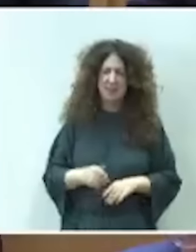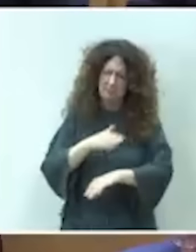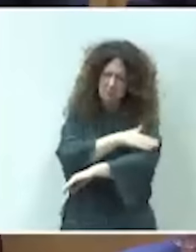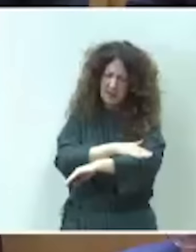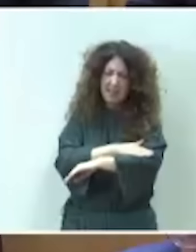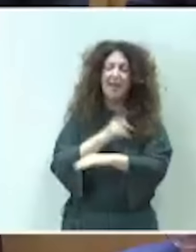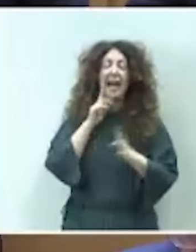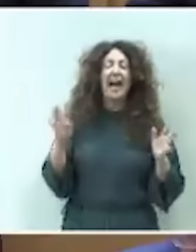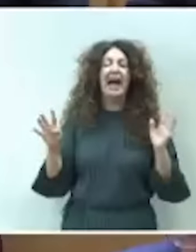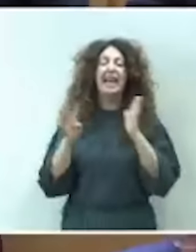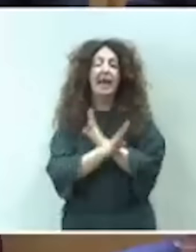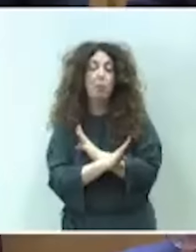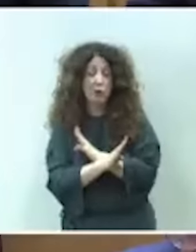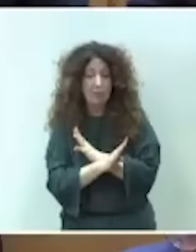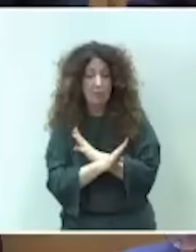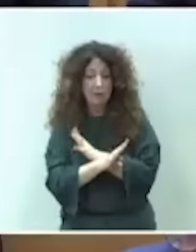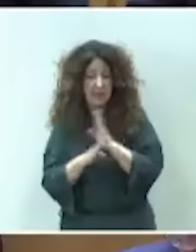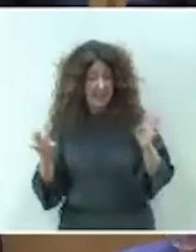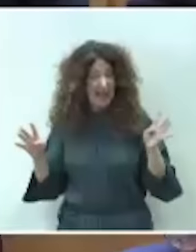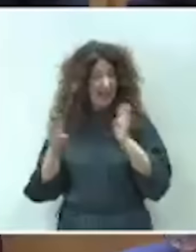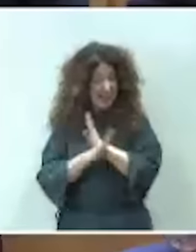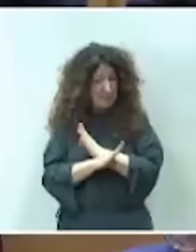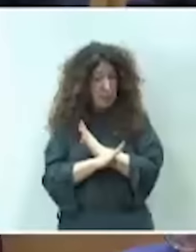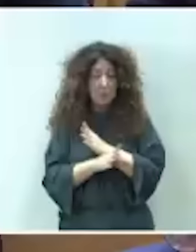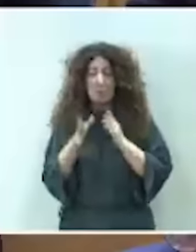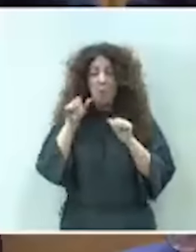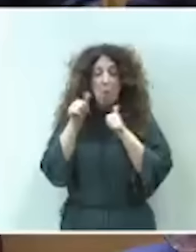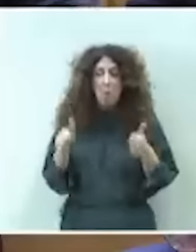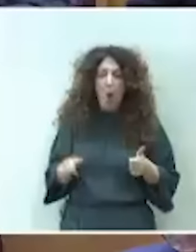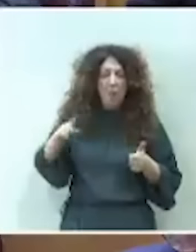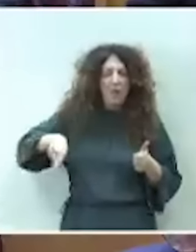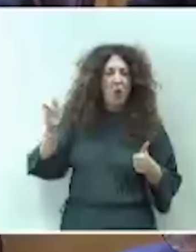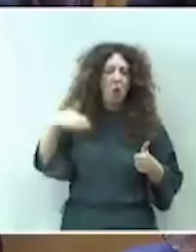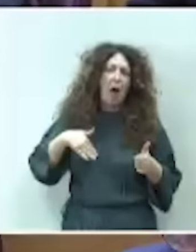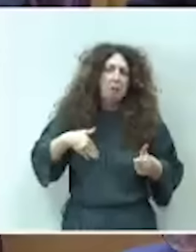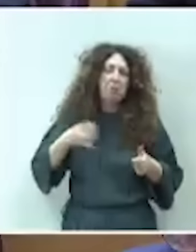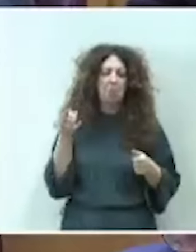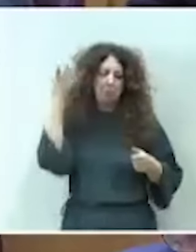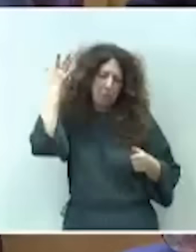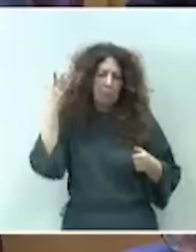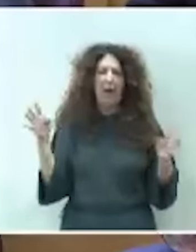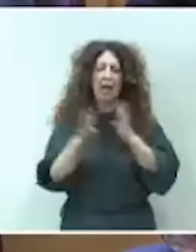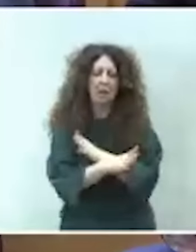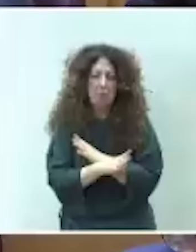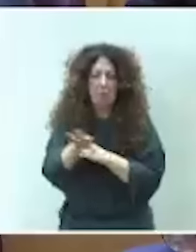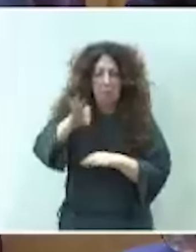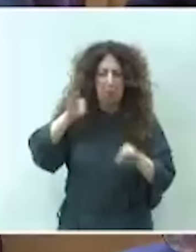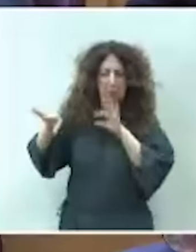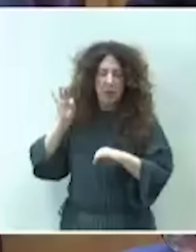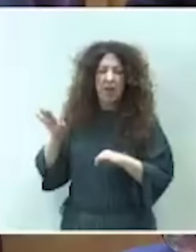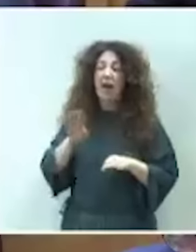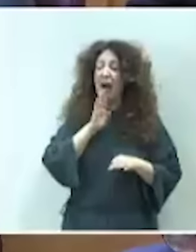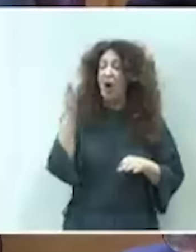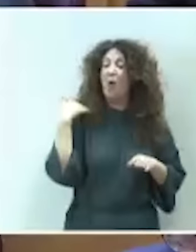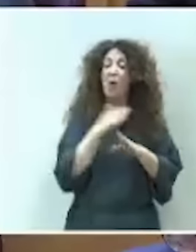la tasa de reposición, creemos que, ante esa ausencia de modelo, ustedes van a golpe de ocurrencia. La última que le leímos hace unos días era